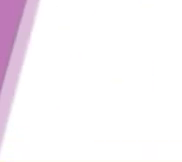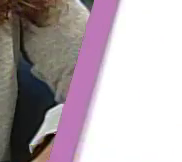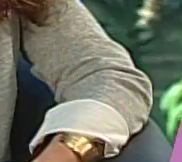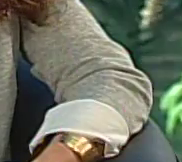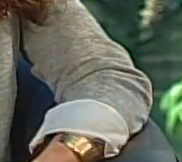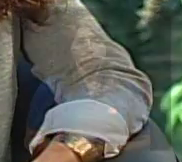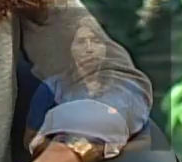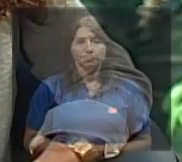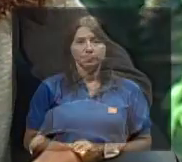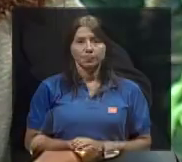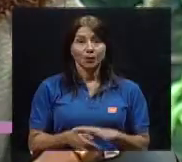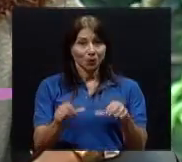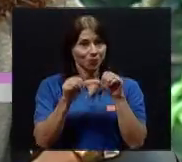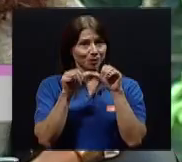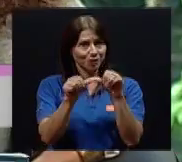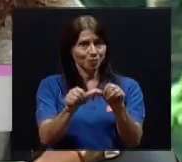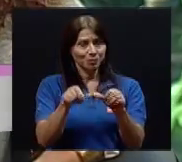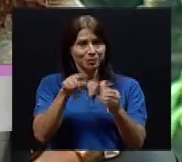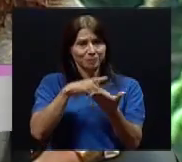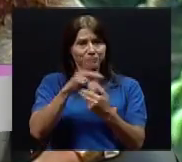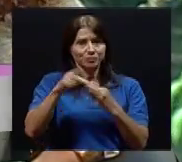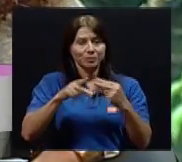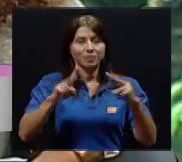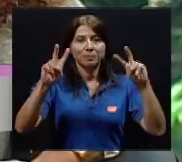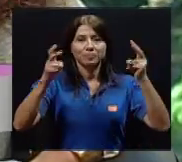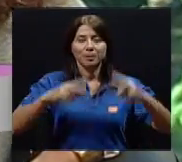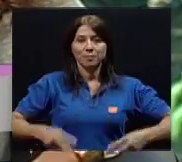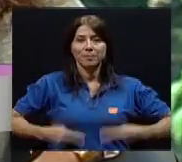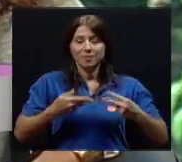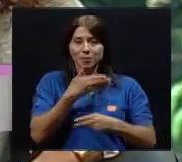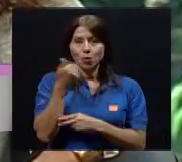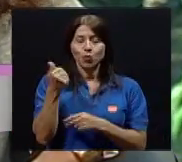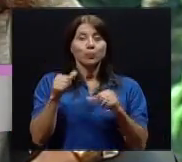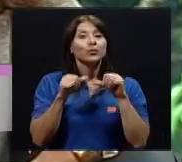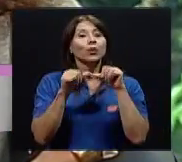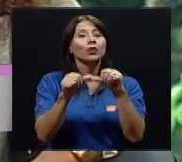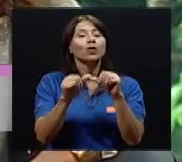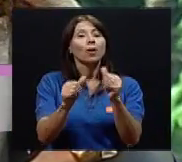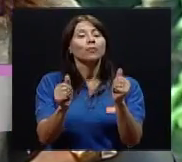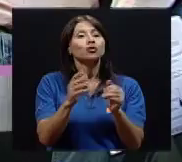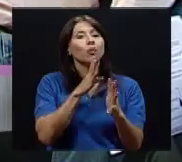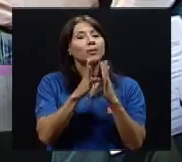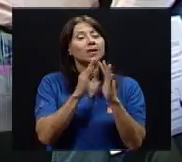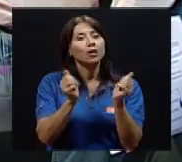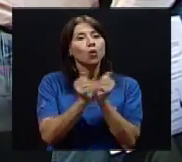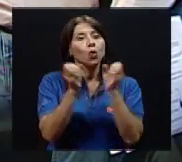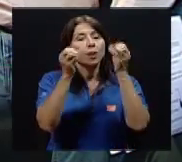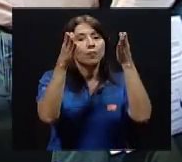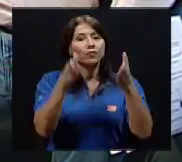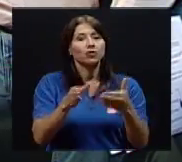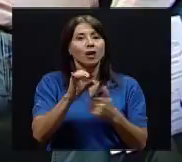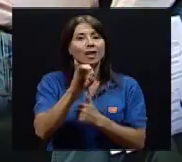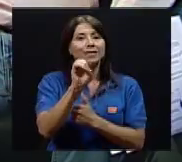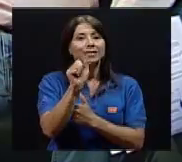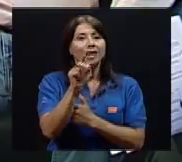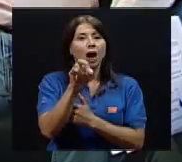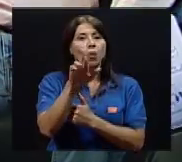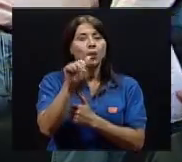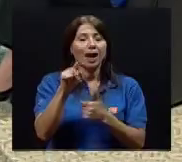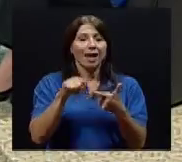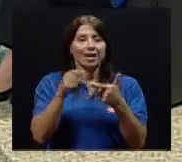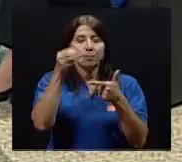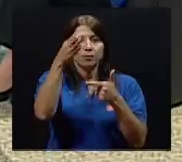Regresamos a vivir mejor. Continuamos conversando con la profesora Isaura y el profesor Robelios.